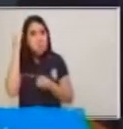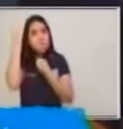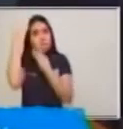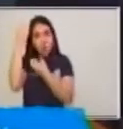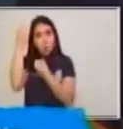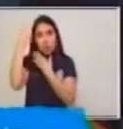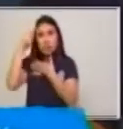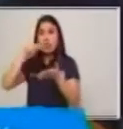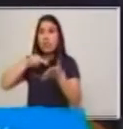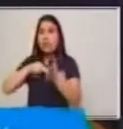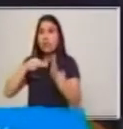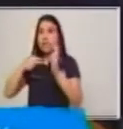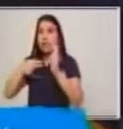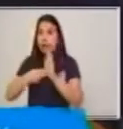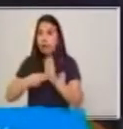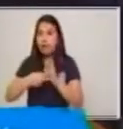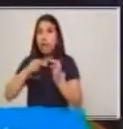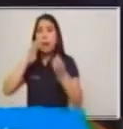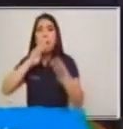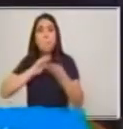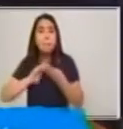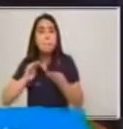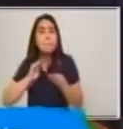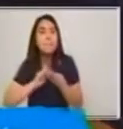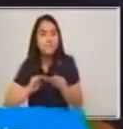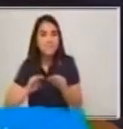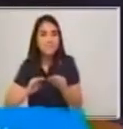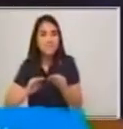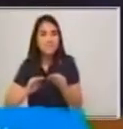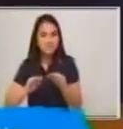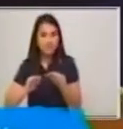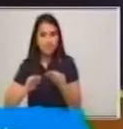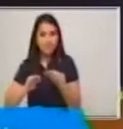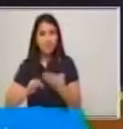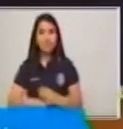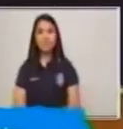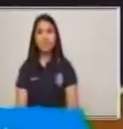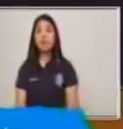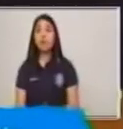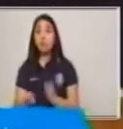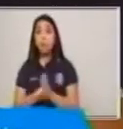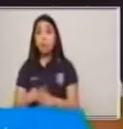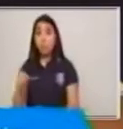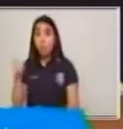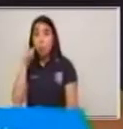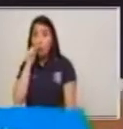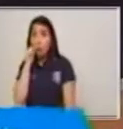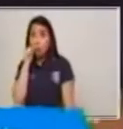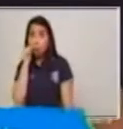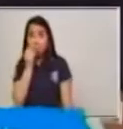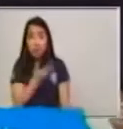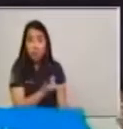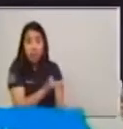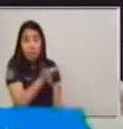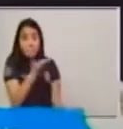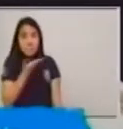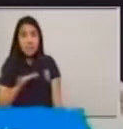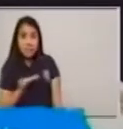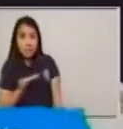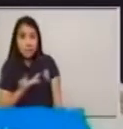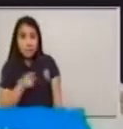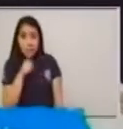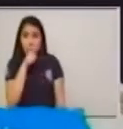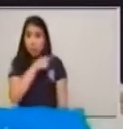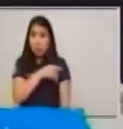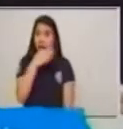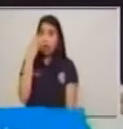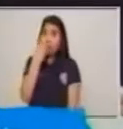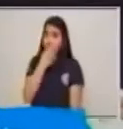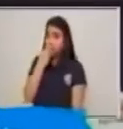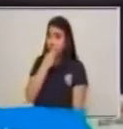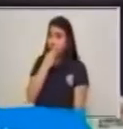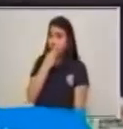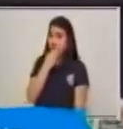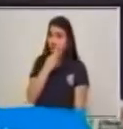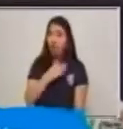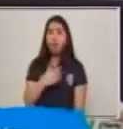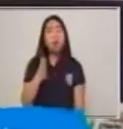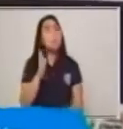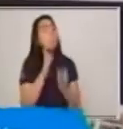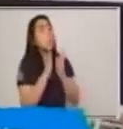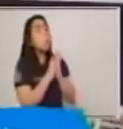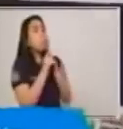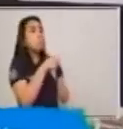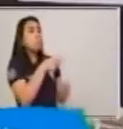solicitando Luis a Sofía es que le preste la